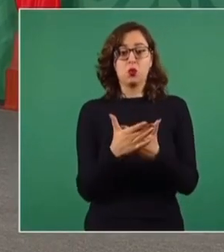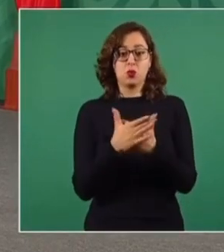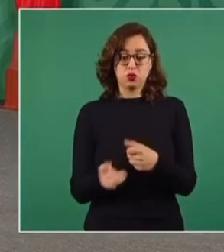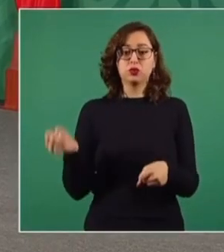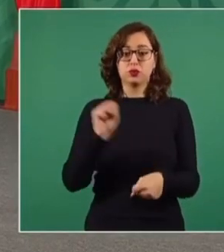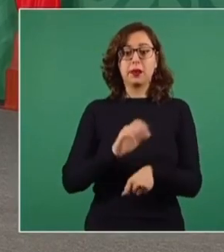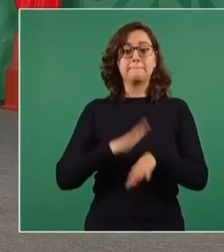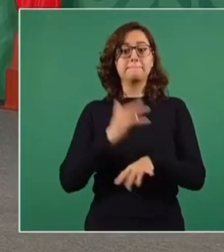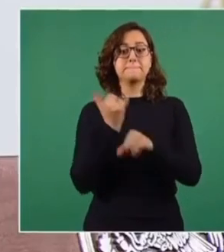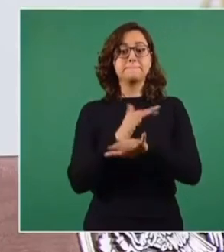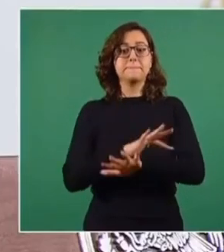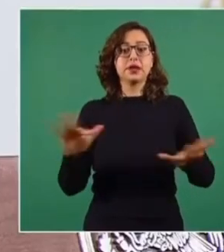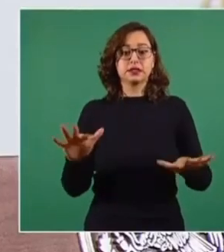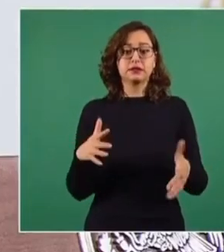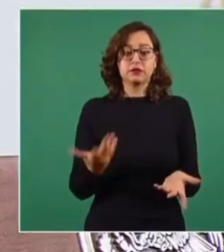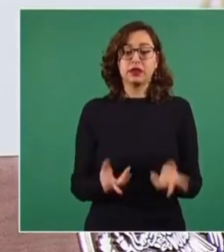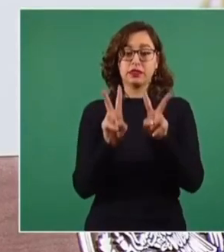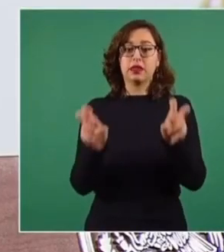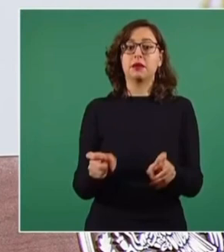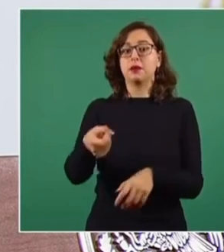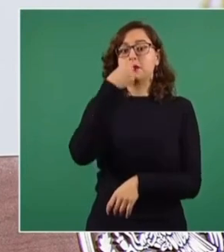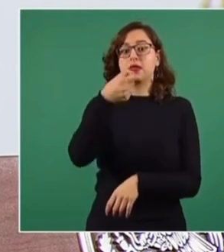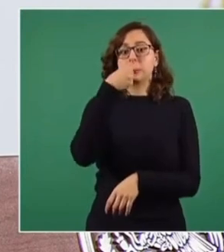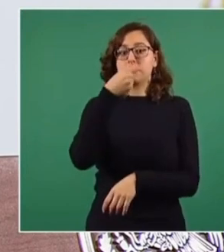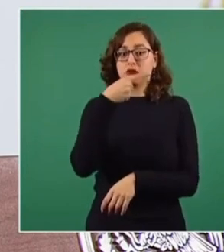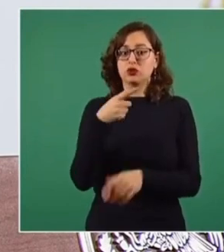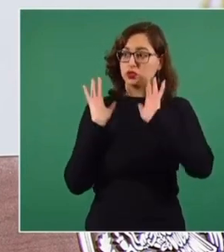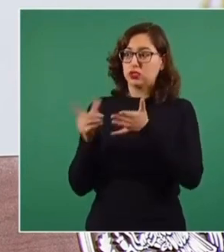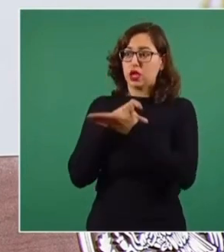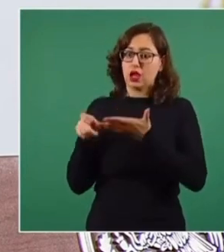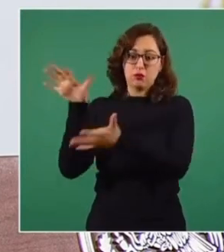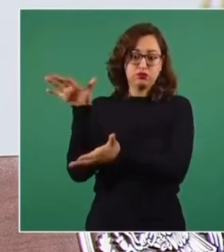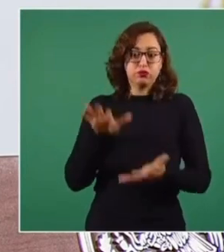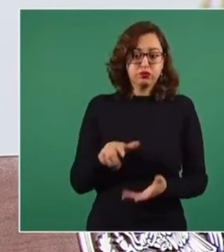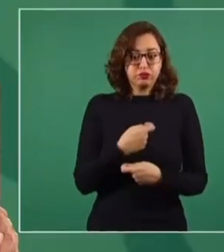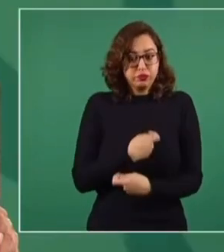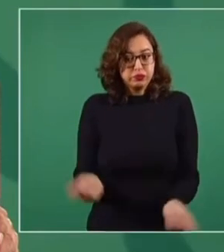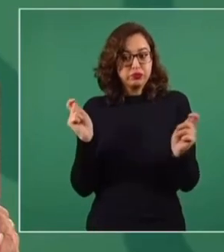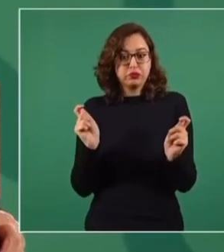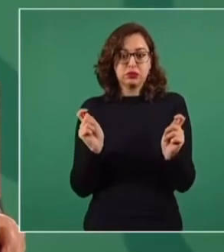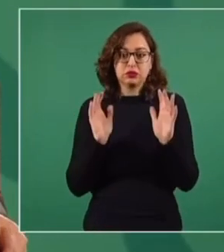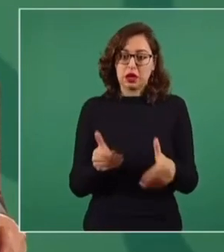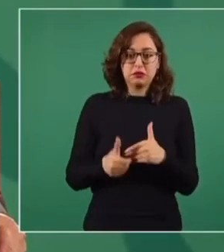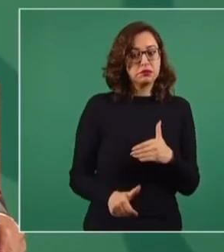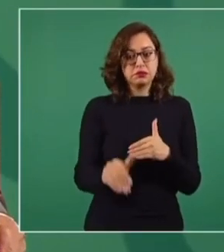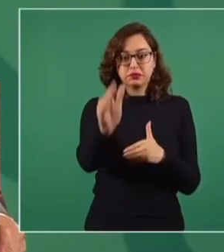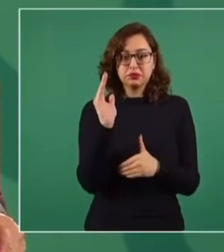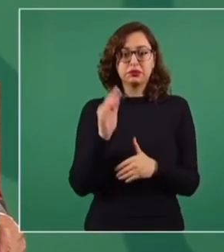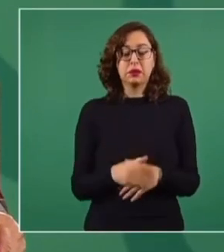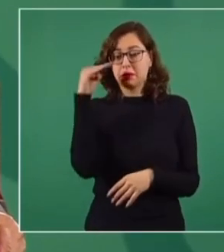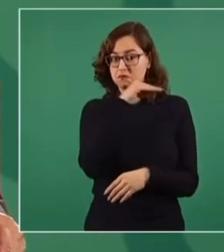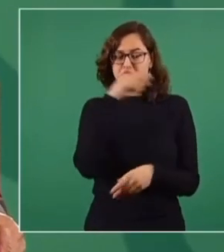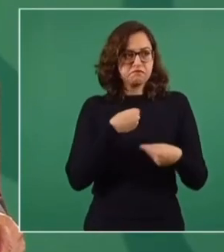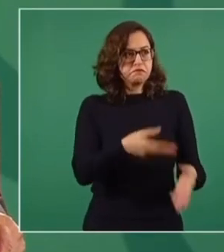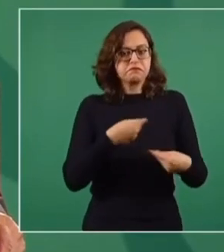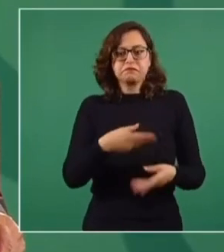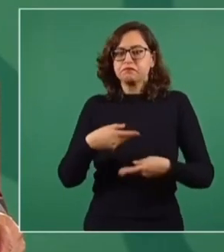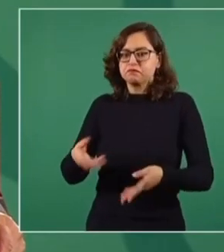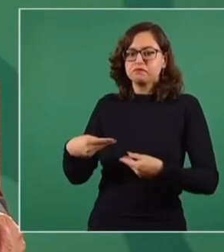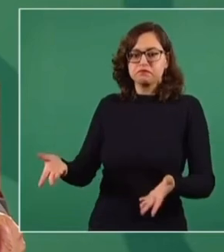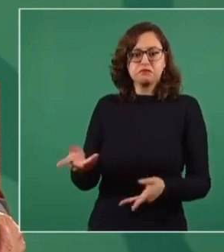ya vamos a informar sobre la compra de los medicamentos que nos van a alcanzar para que se puedan entregar de manera gratuita